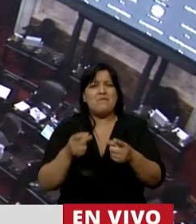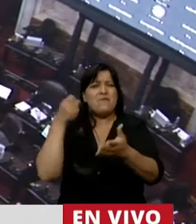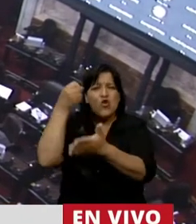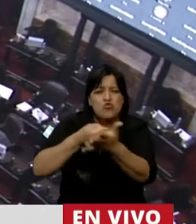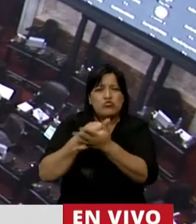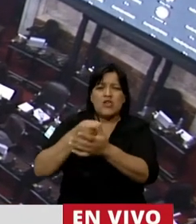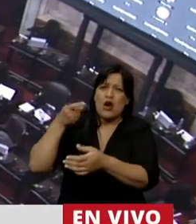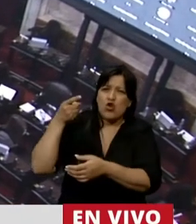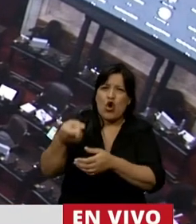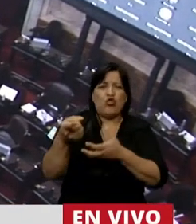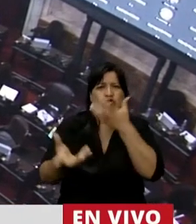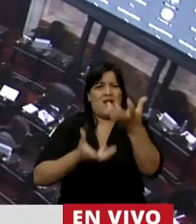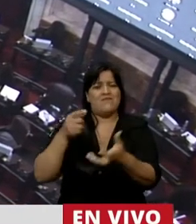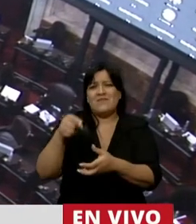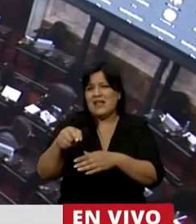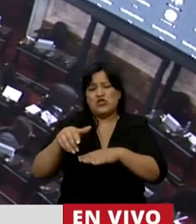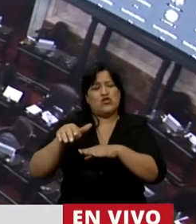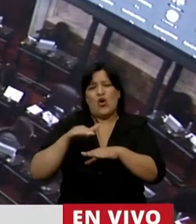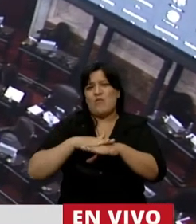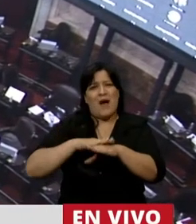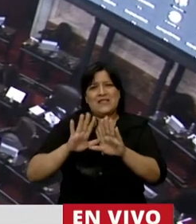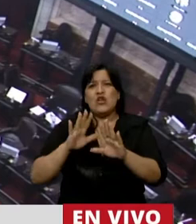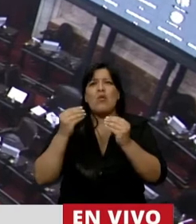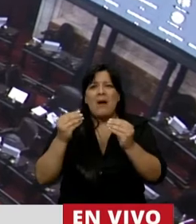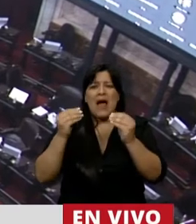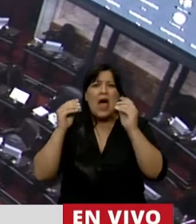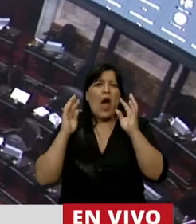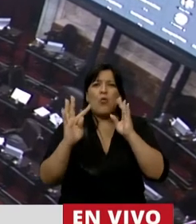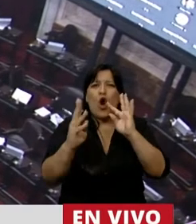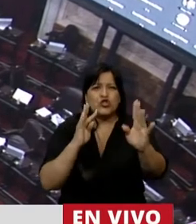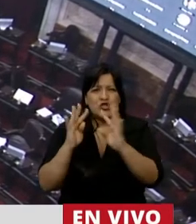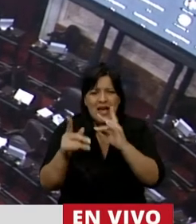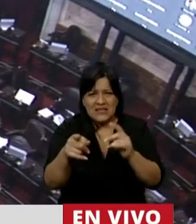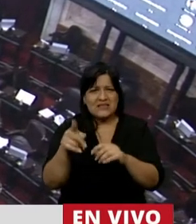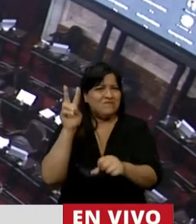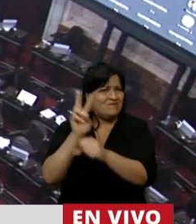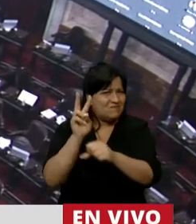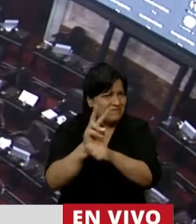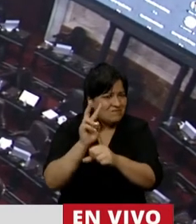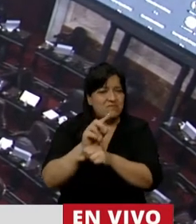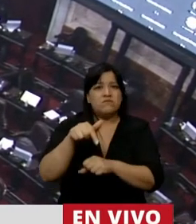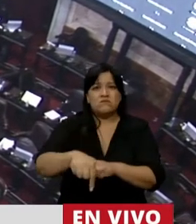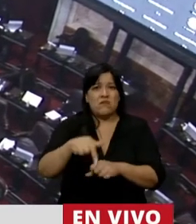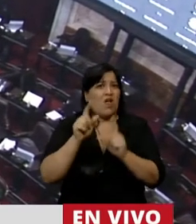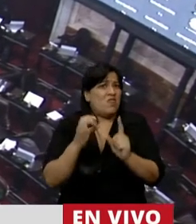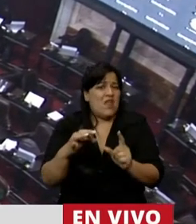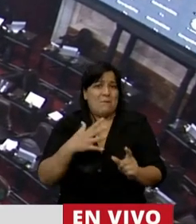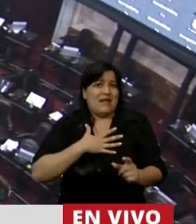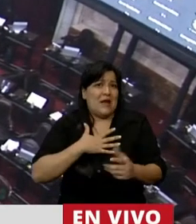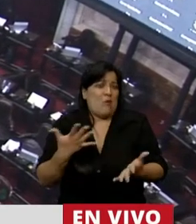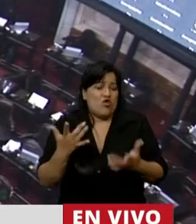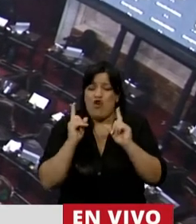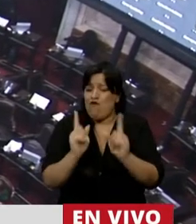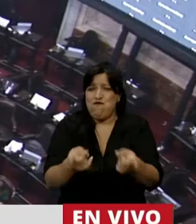gestión de los montes nativos, patrimonios este que debemos preservar como un